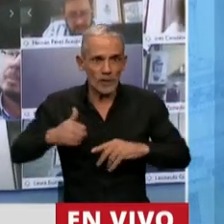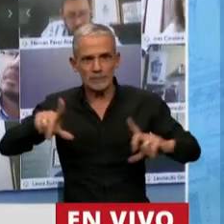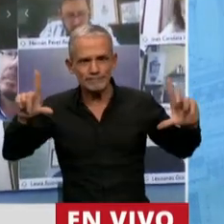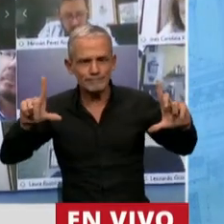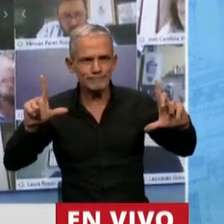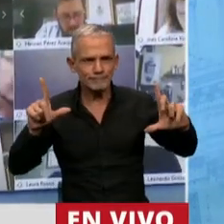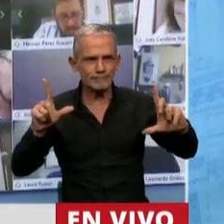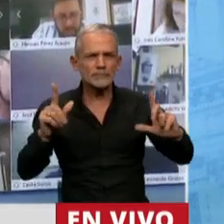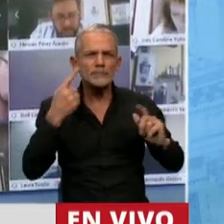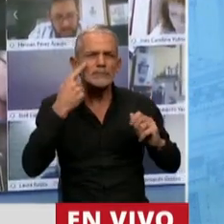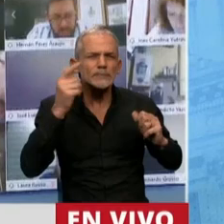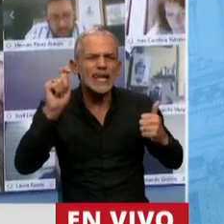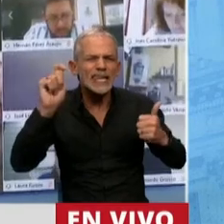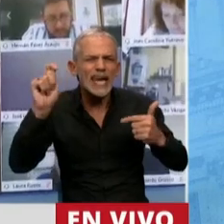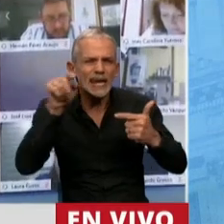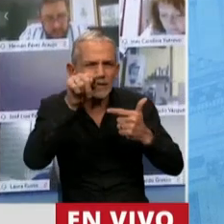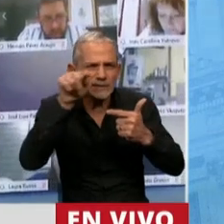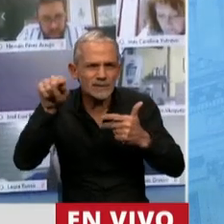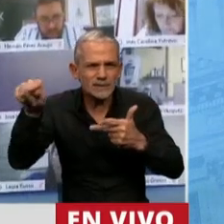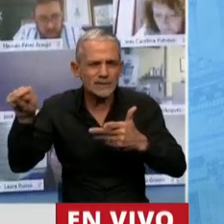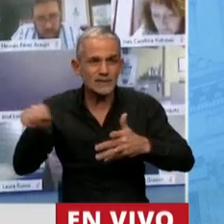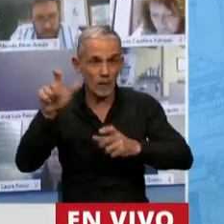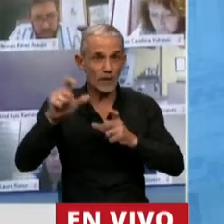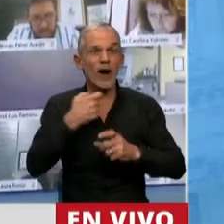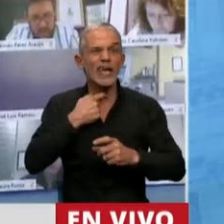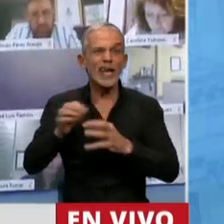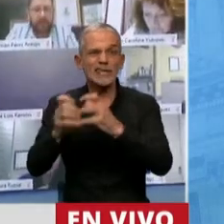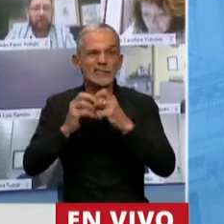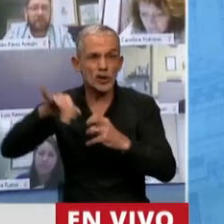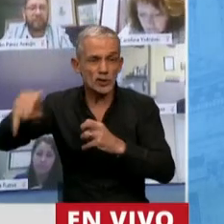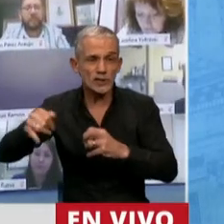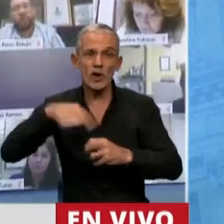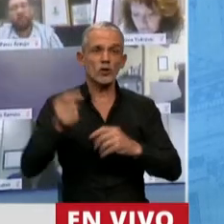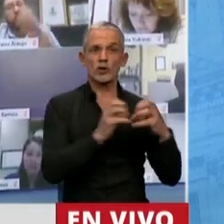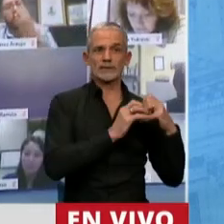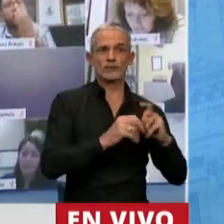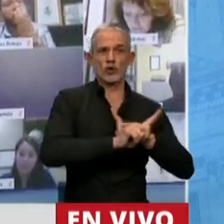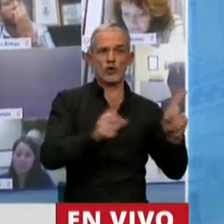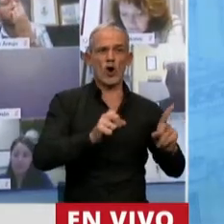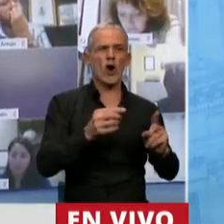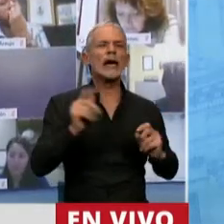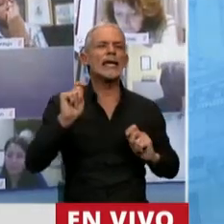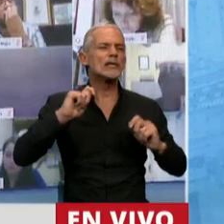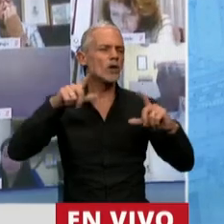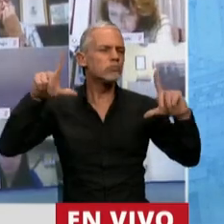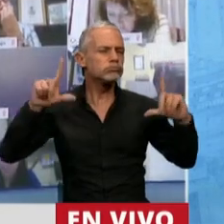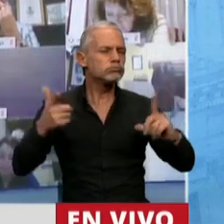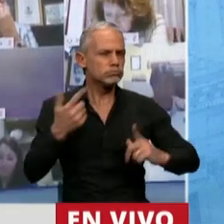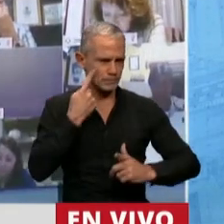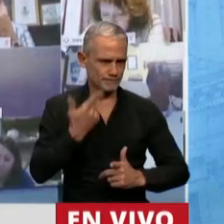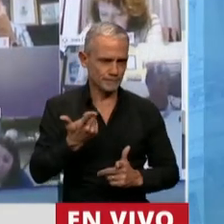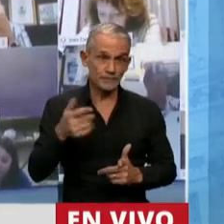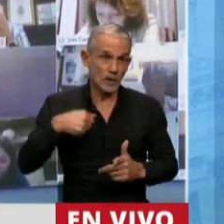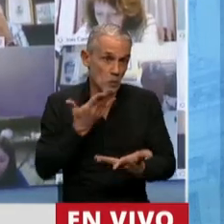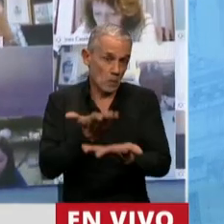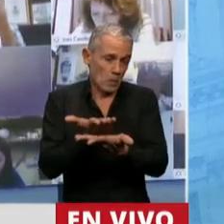que quede claro quiénes son quienes quieren sesionar y quienes no quieren sesionar. Yo planteo